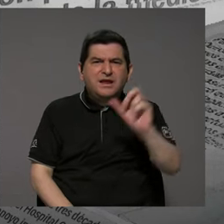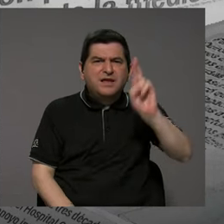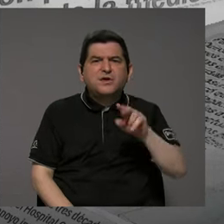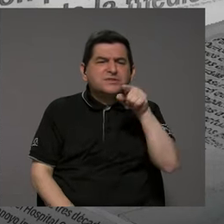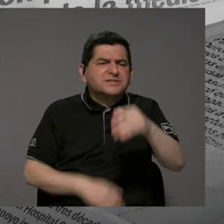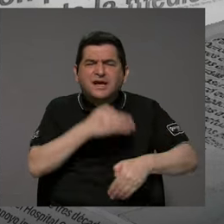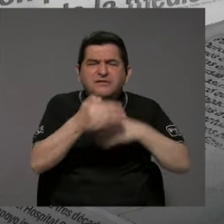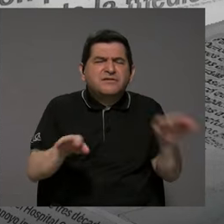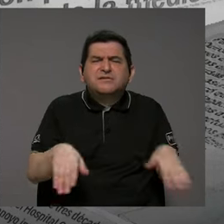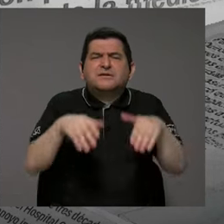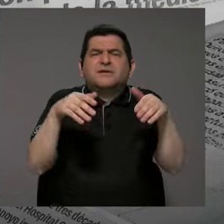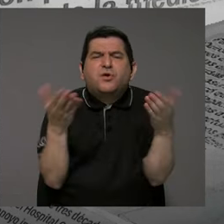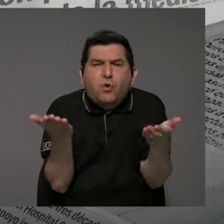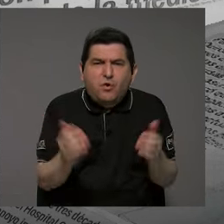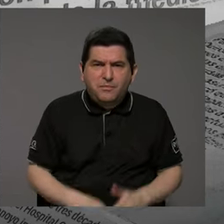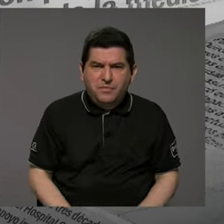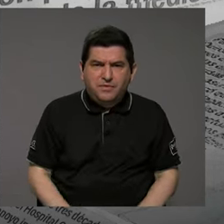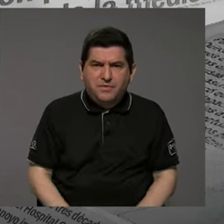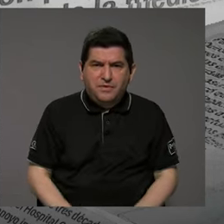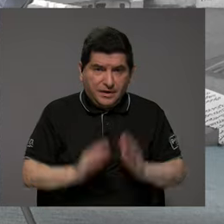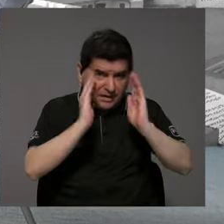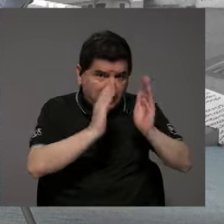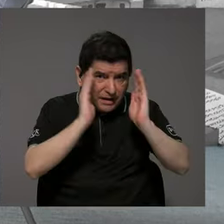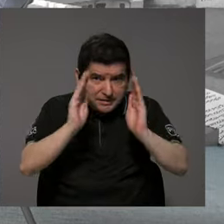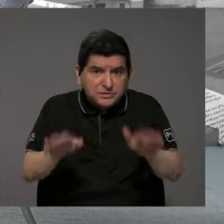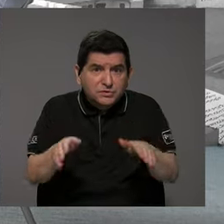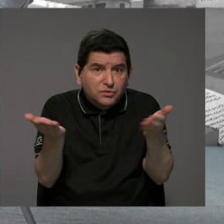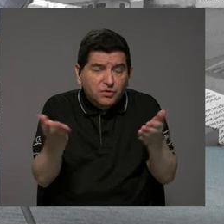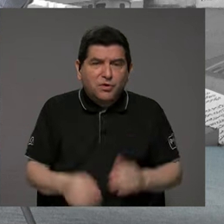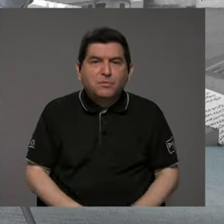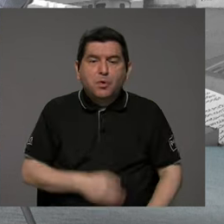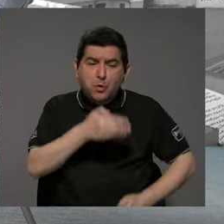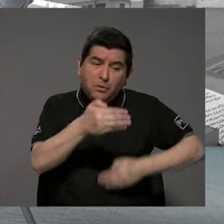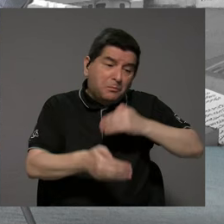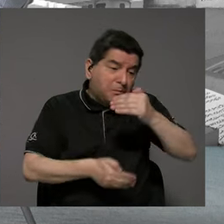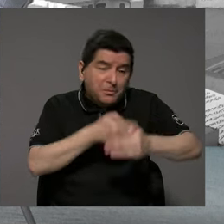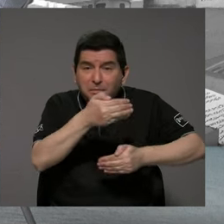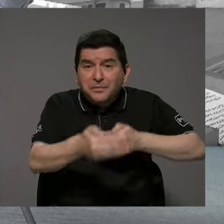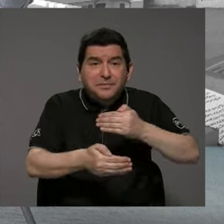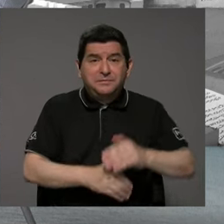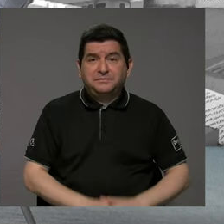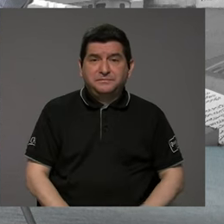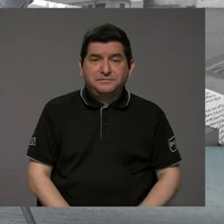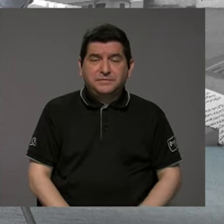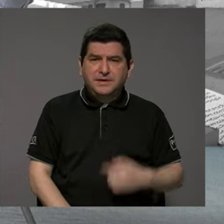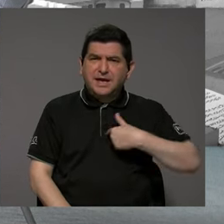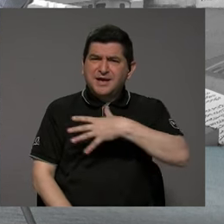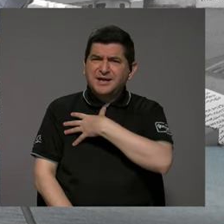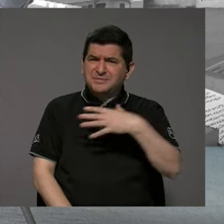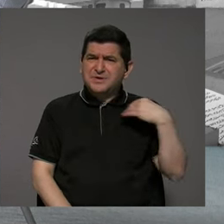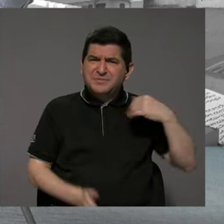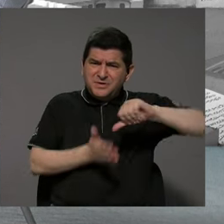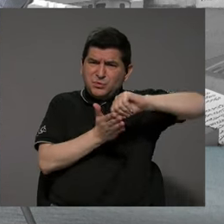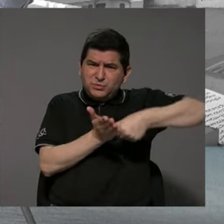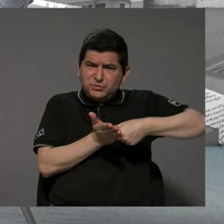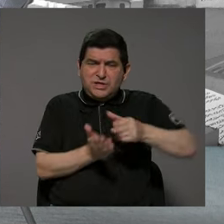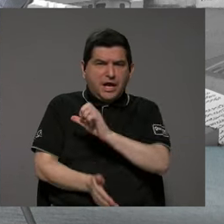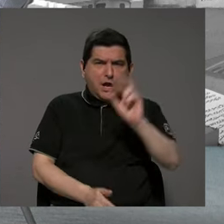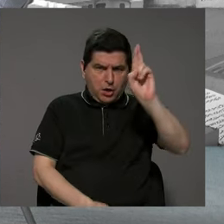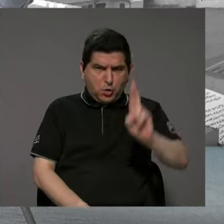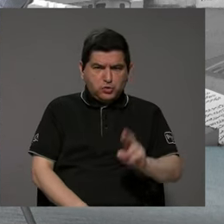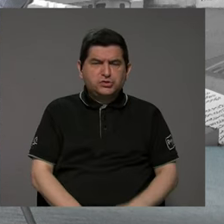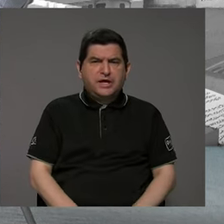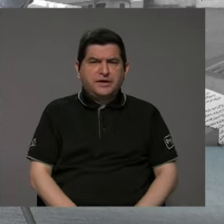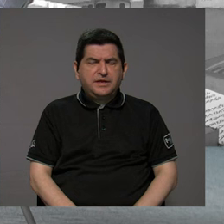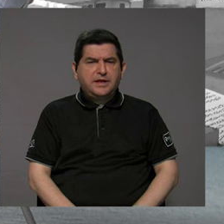alfabetización? ¿O entrándole a eso? Pues es un proceso como todo y creo que siempre a mí me gusta resaltar que en realidad Costa Rica está